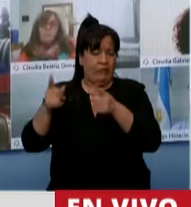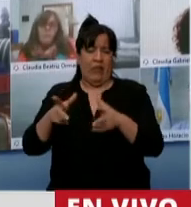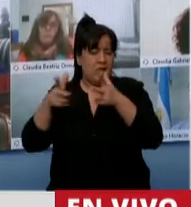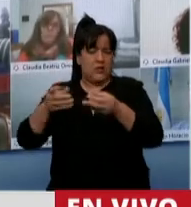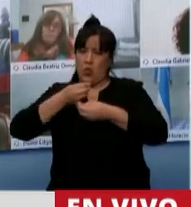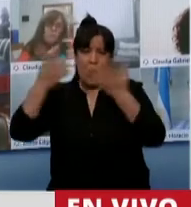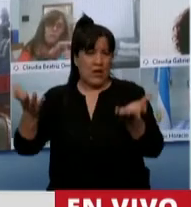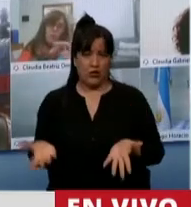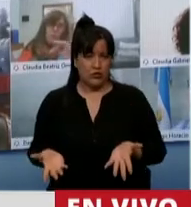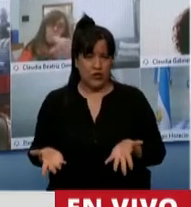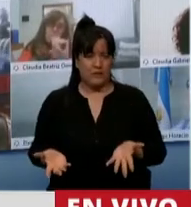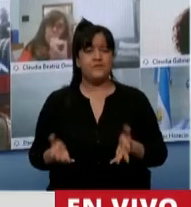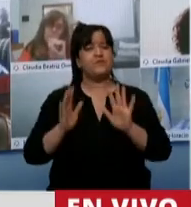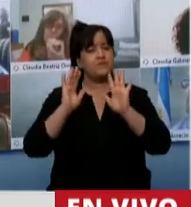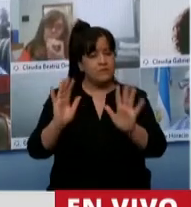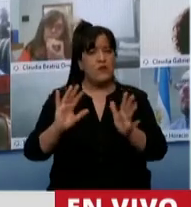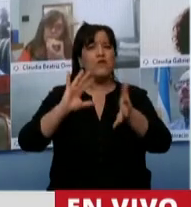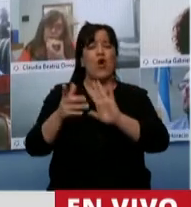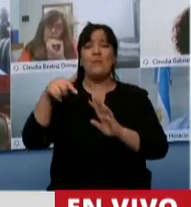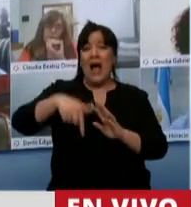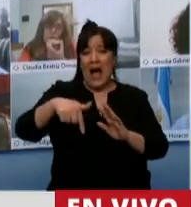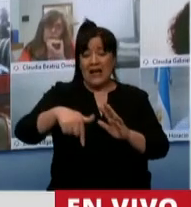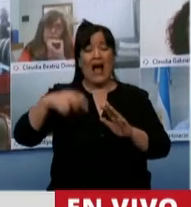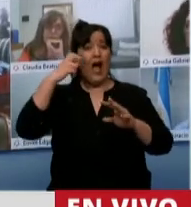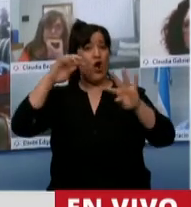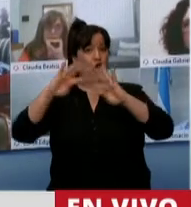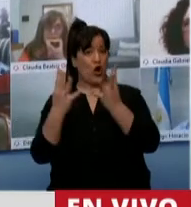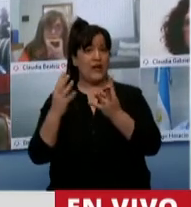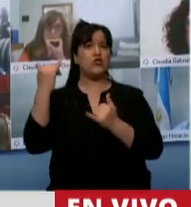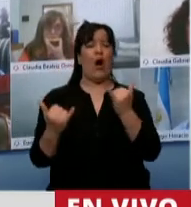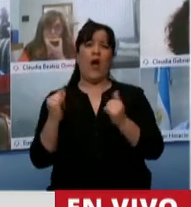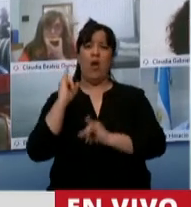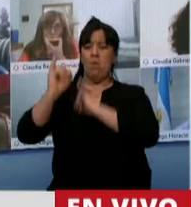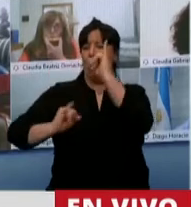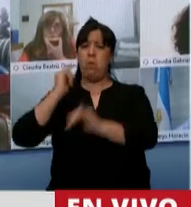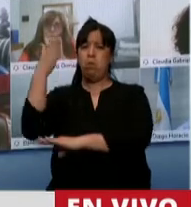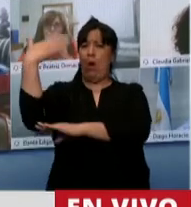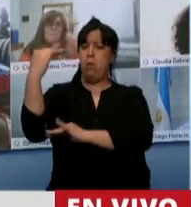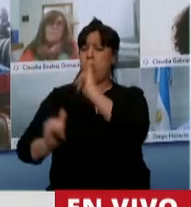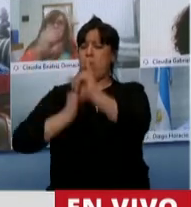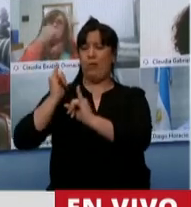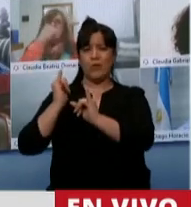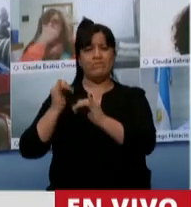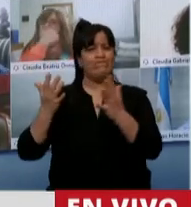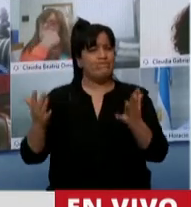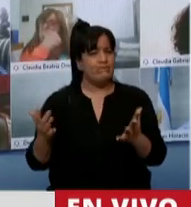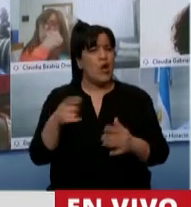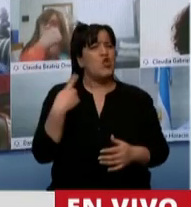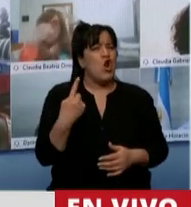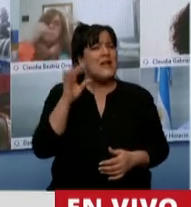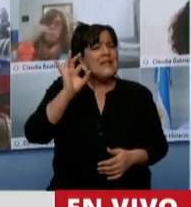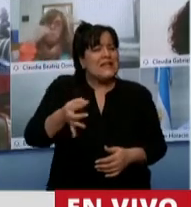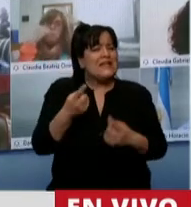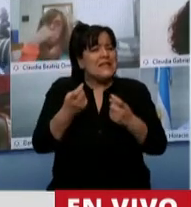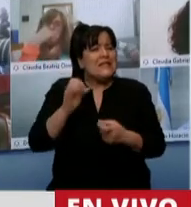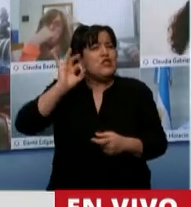Presidenta, la demagogia en el Congreso tiene sus costos, no es gratis. Por ello necesitamos saber cuál es